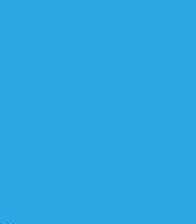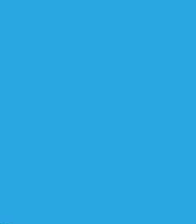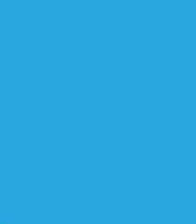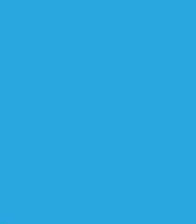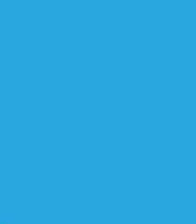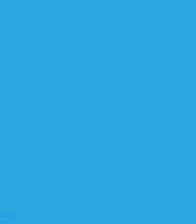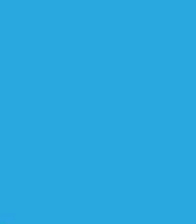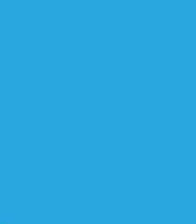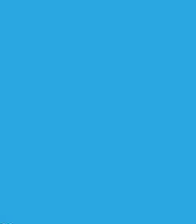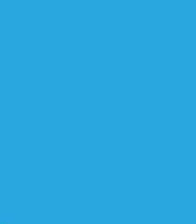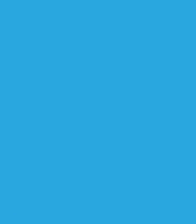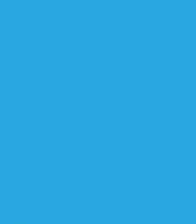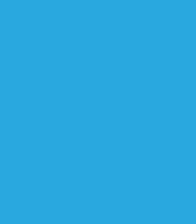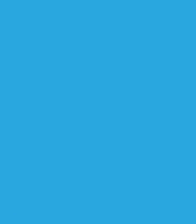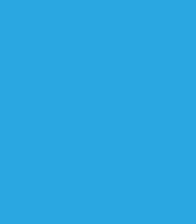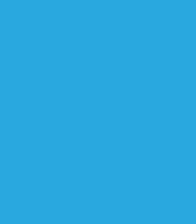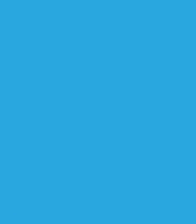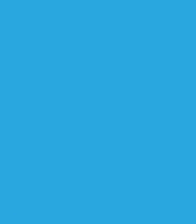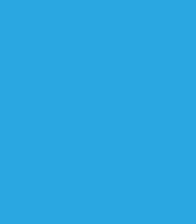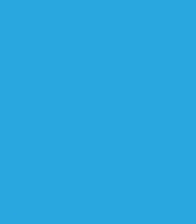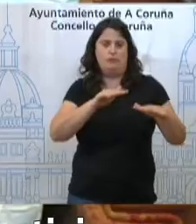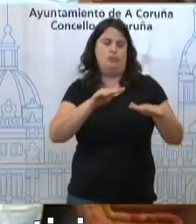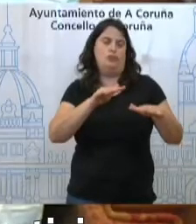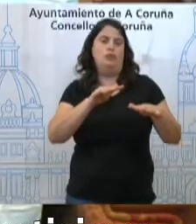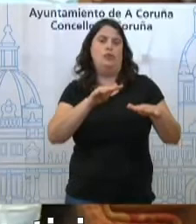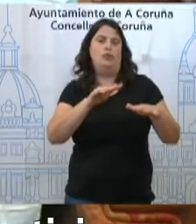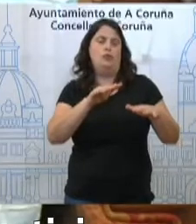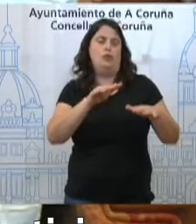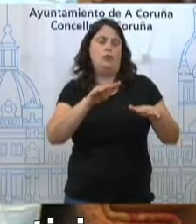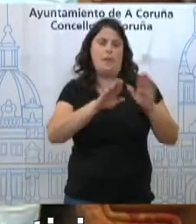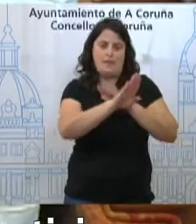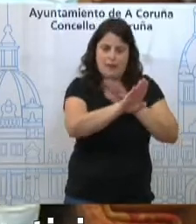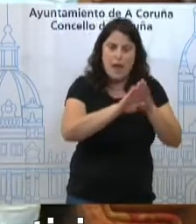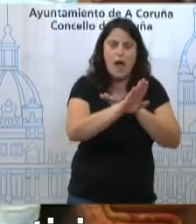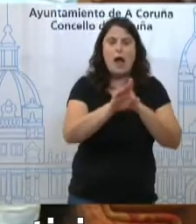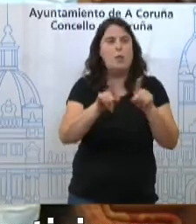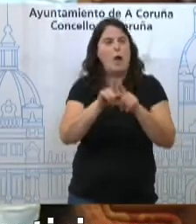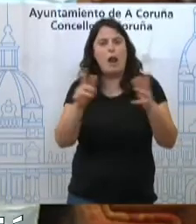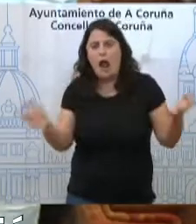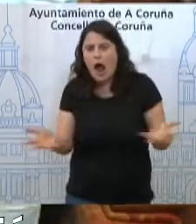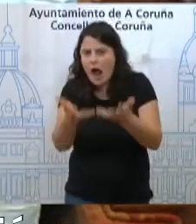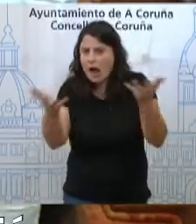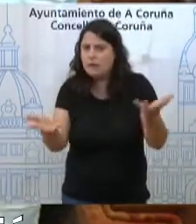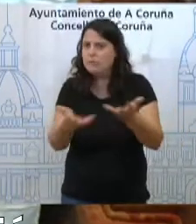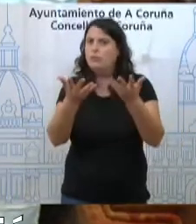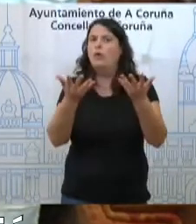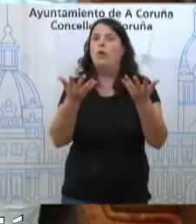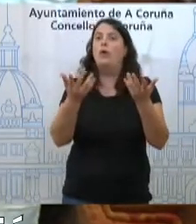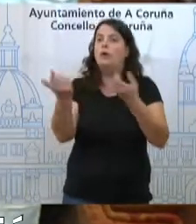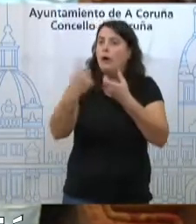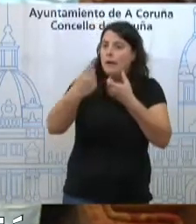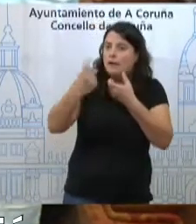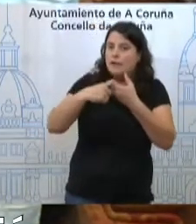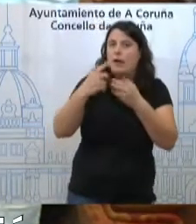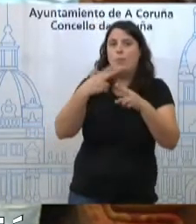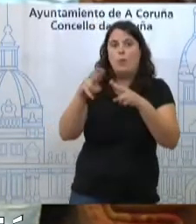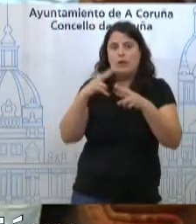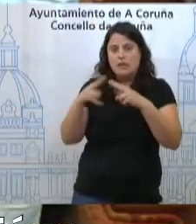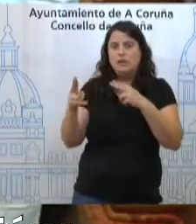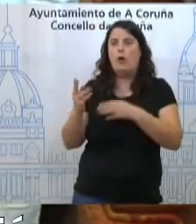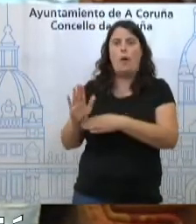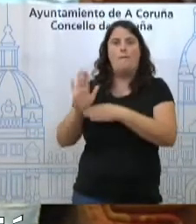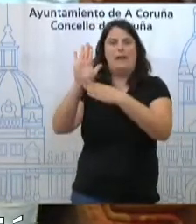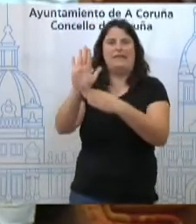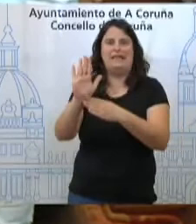Eu creo que máximo respeto ao movimento veciñal, animar a que todos os que queiran participar en política se presenten ás